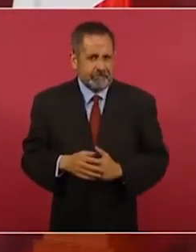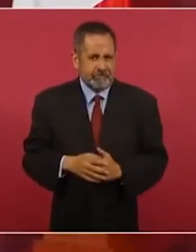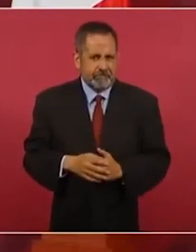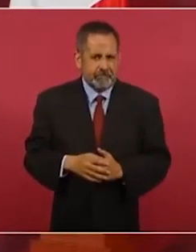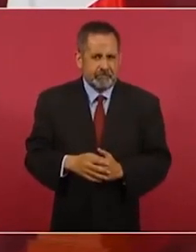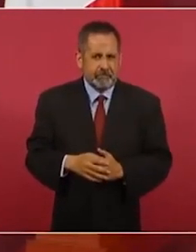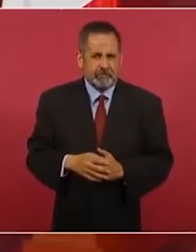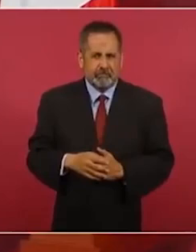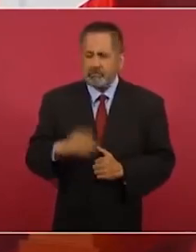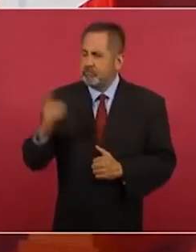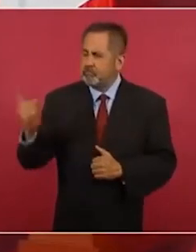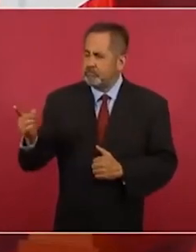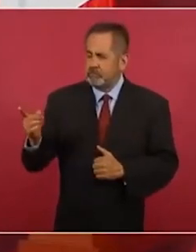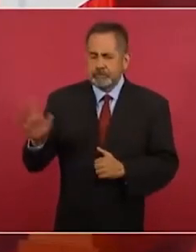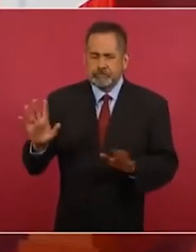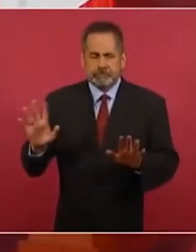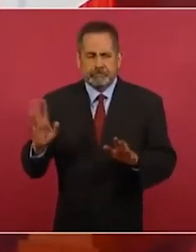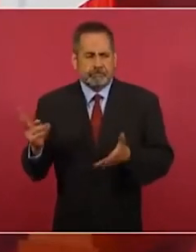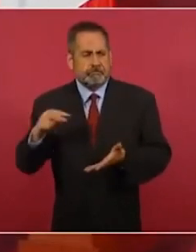Y lo que contestó fue,